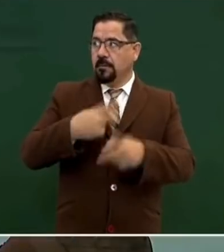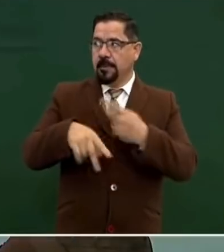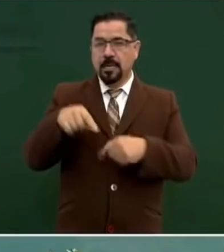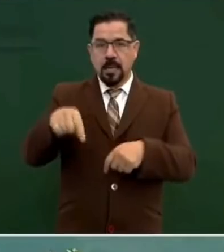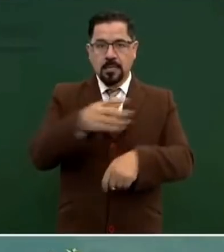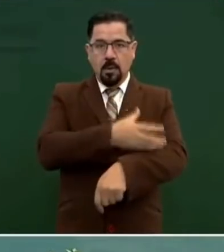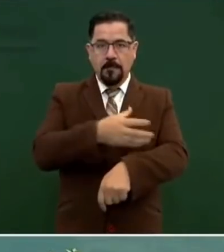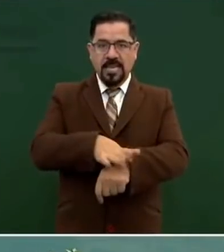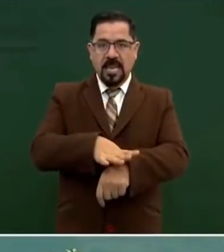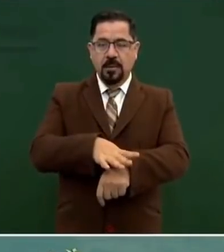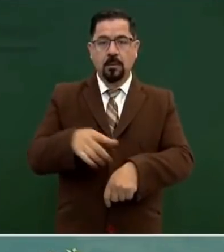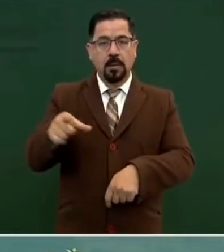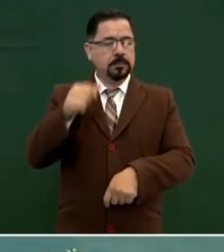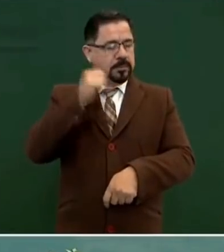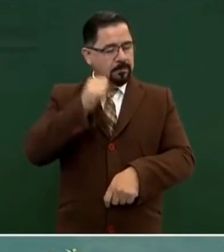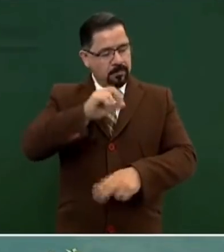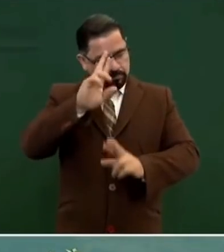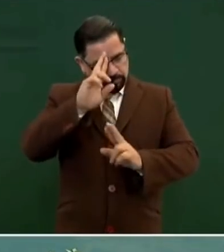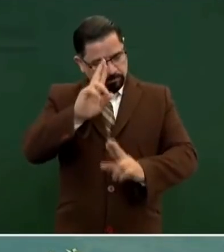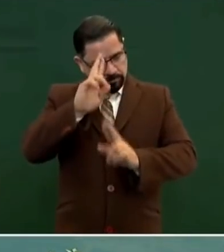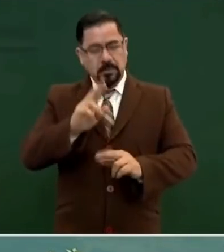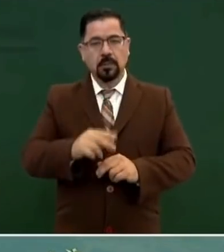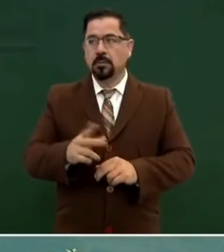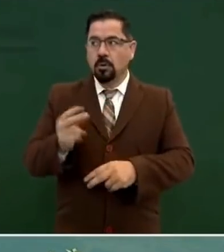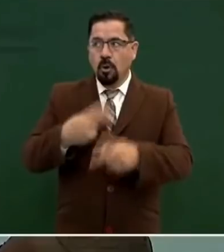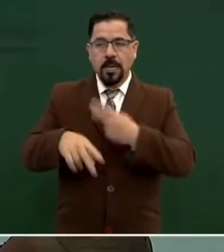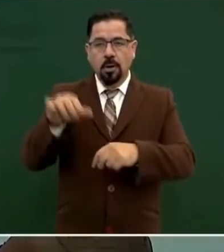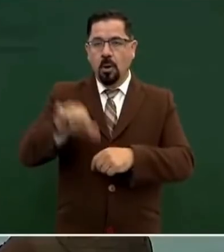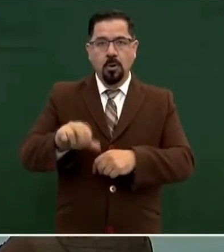compañero, que es muy respetuoso. No vino ahora.